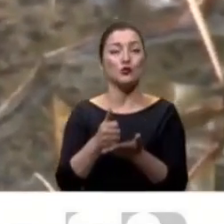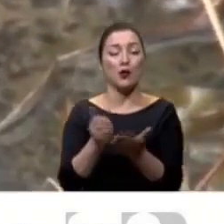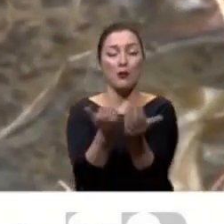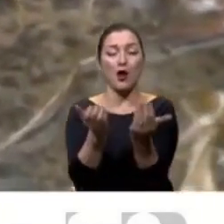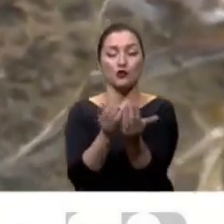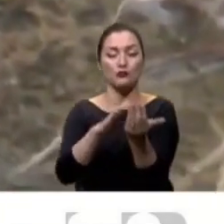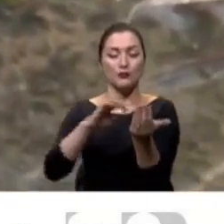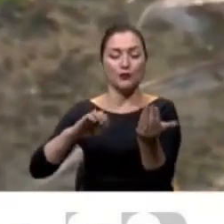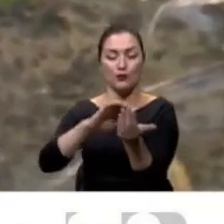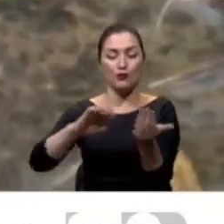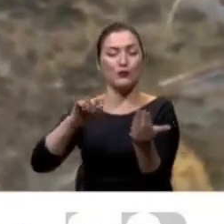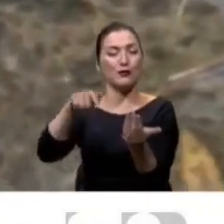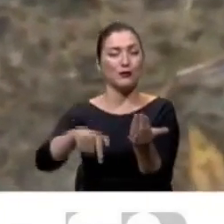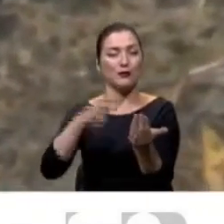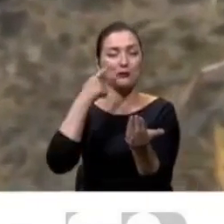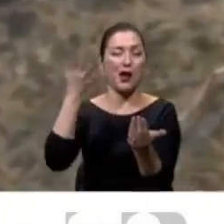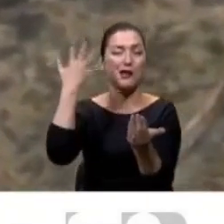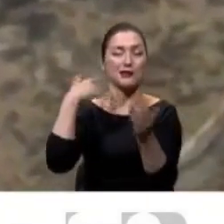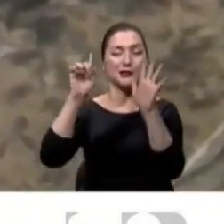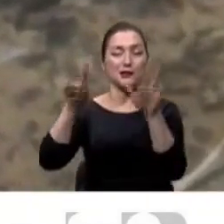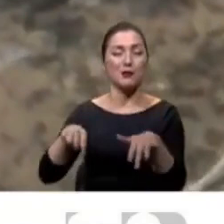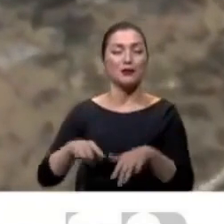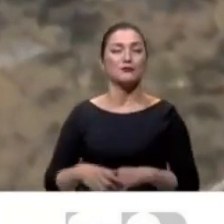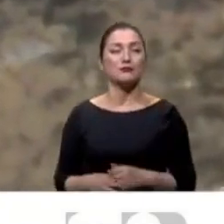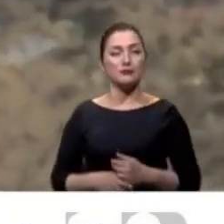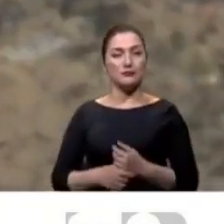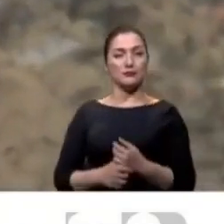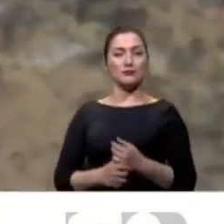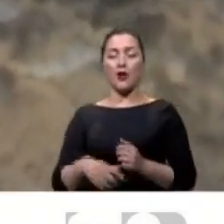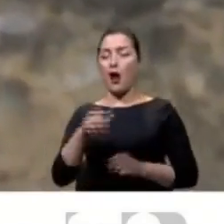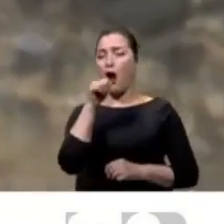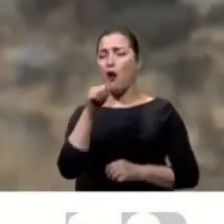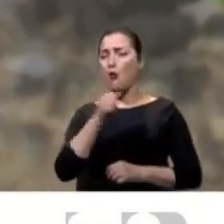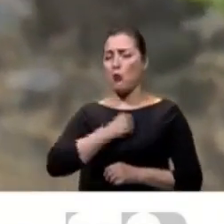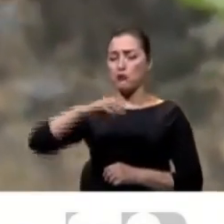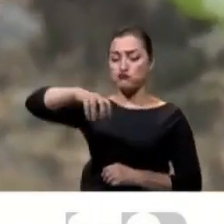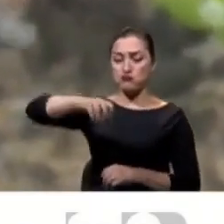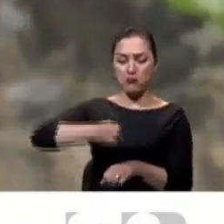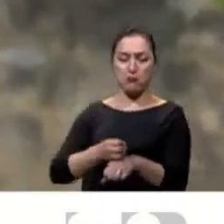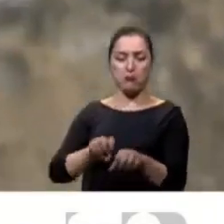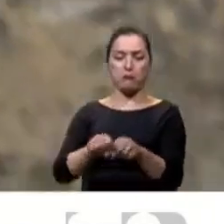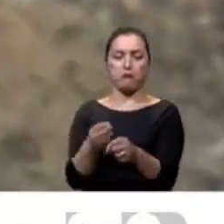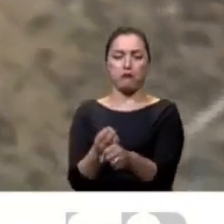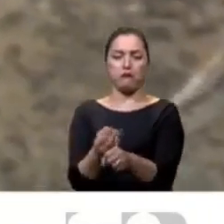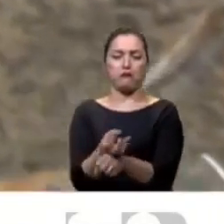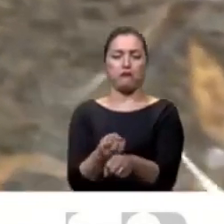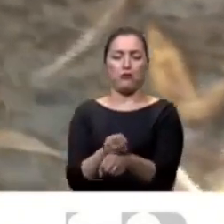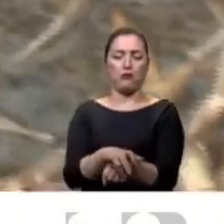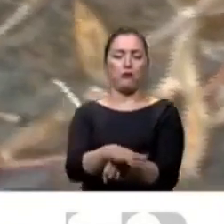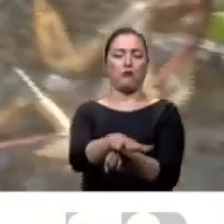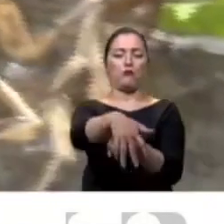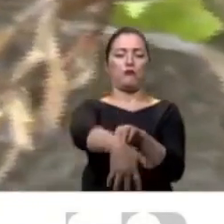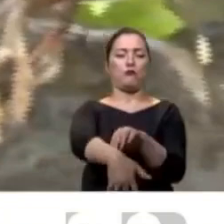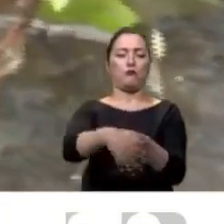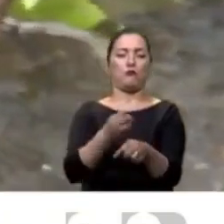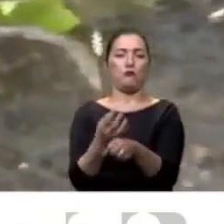basura, ella nos puede decir que esto puede estar como unos seis meses. Y es agua potable que se está regando al alcantarillado. No se